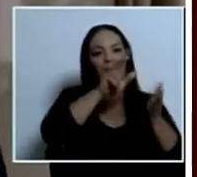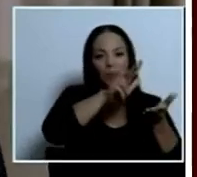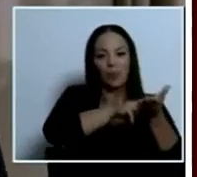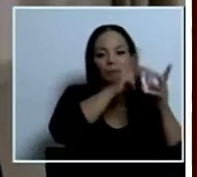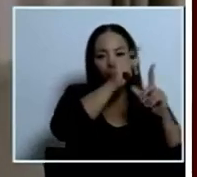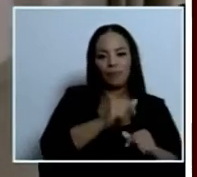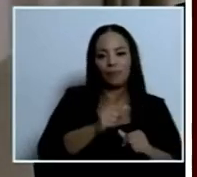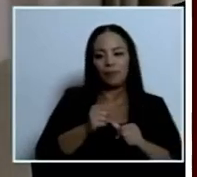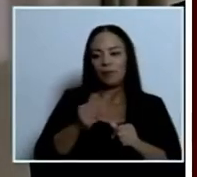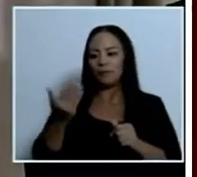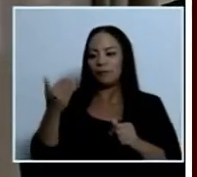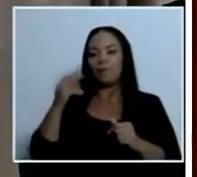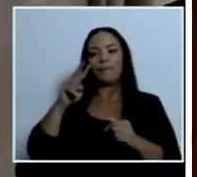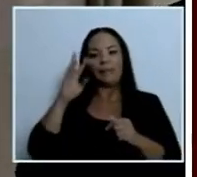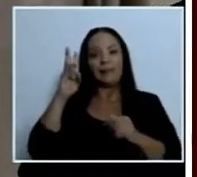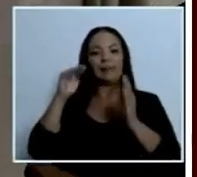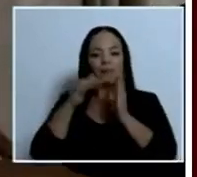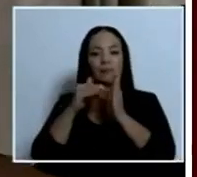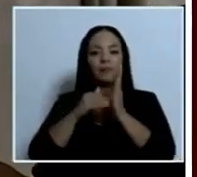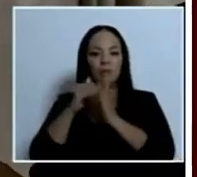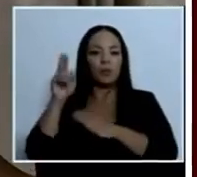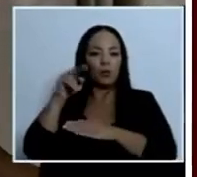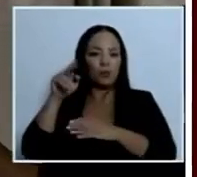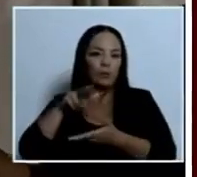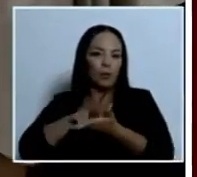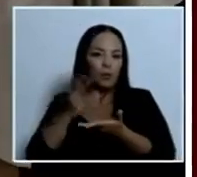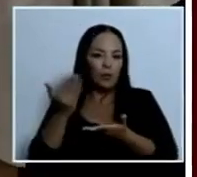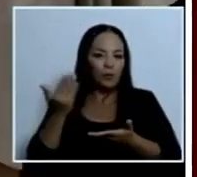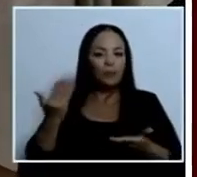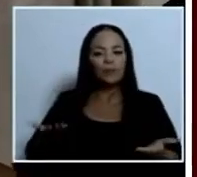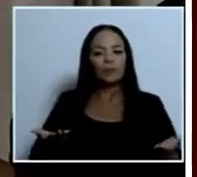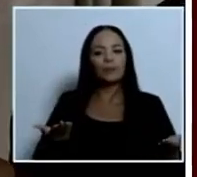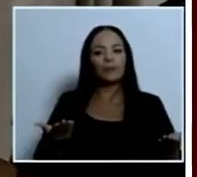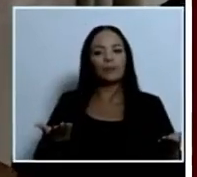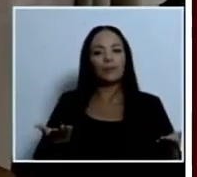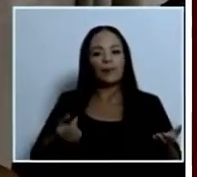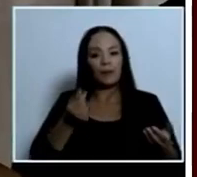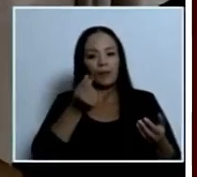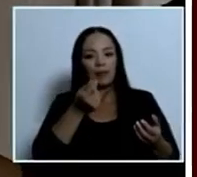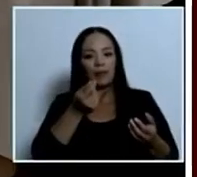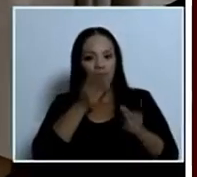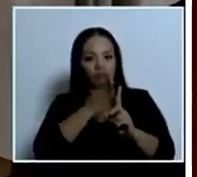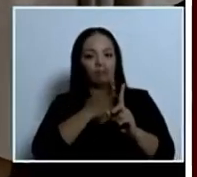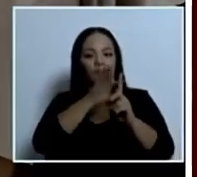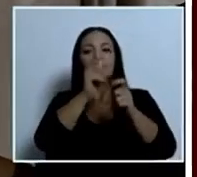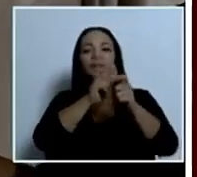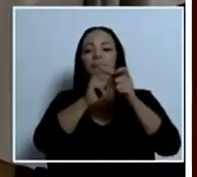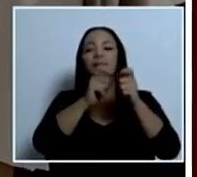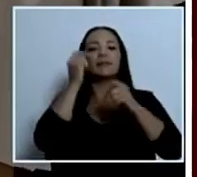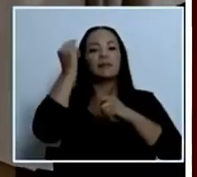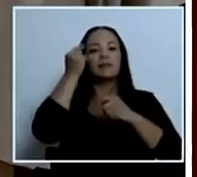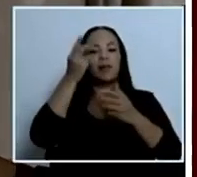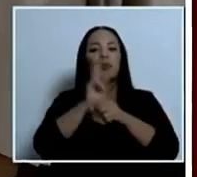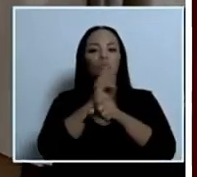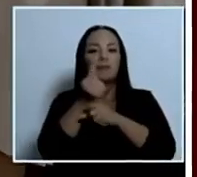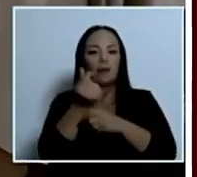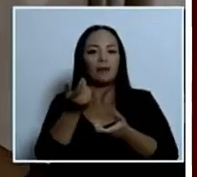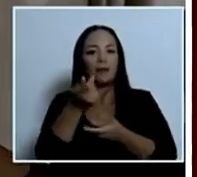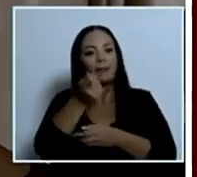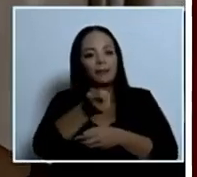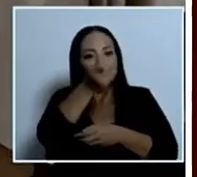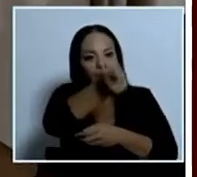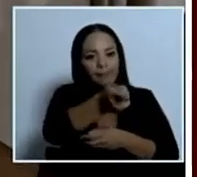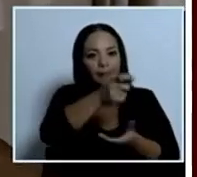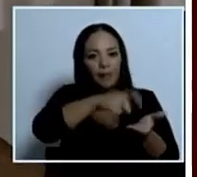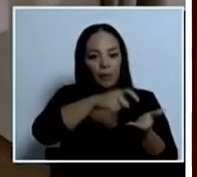aprobaron 26 mil millones de colones que digamos se destinaron específicamente para que el estado use ese dinero para abonar la deuda a la